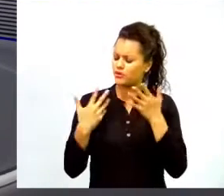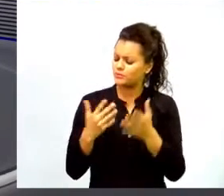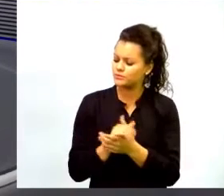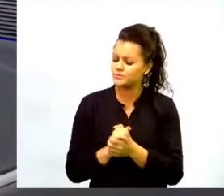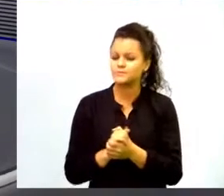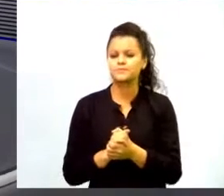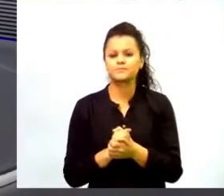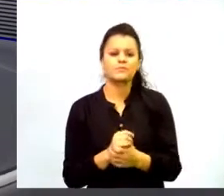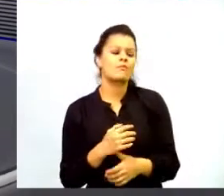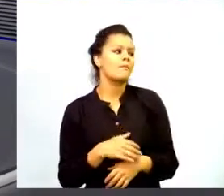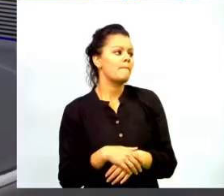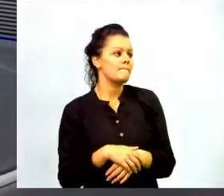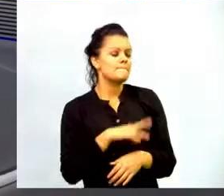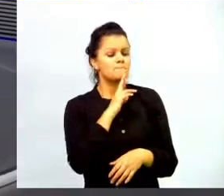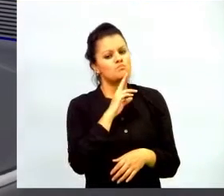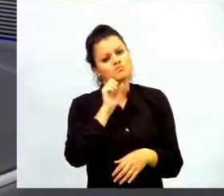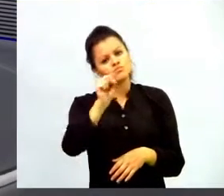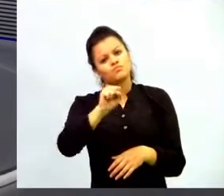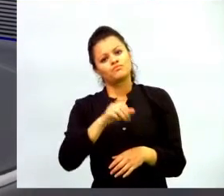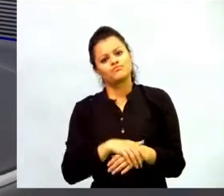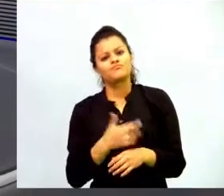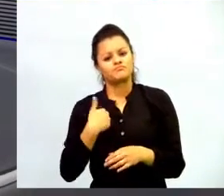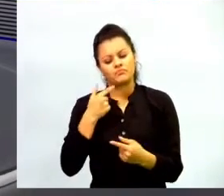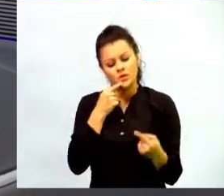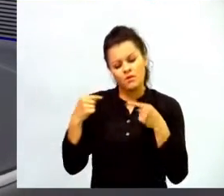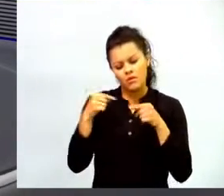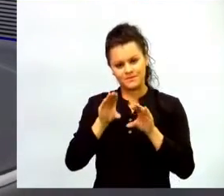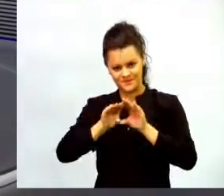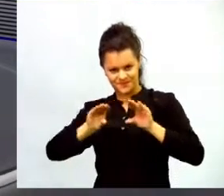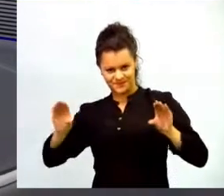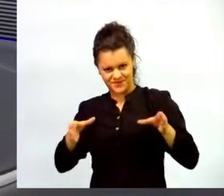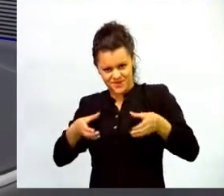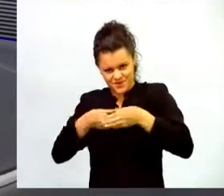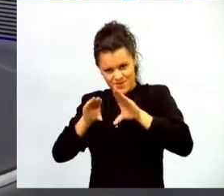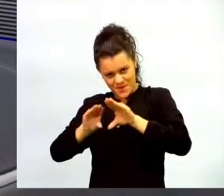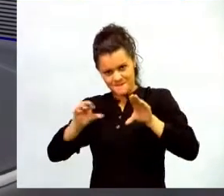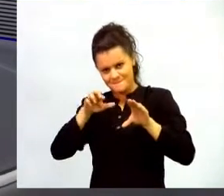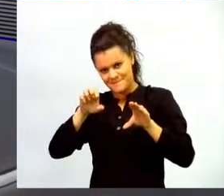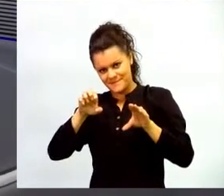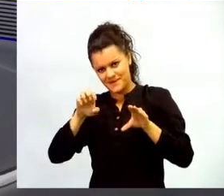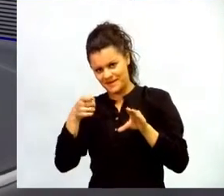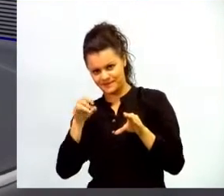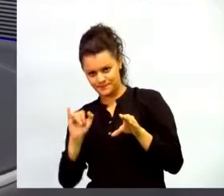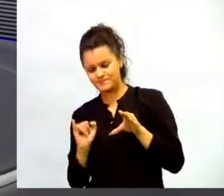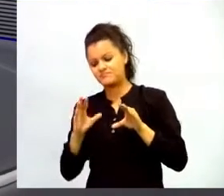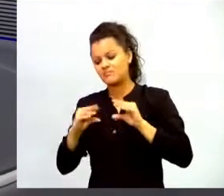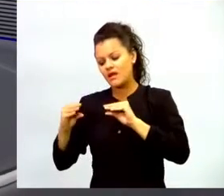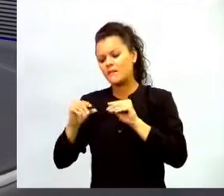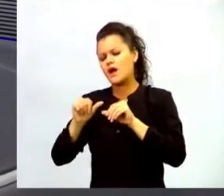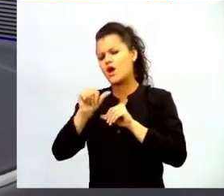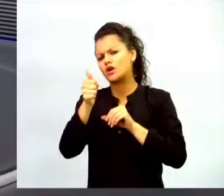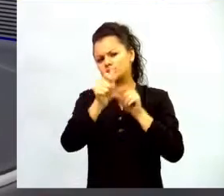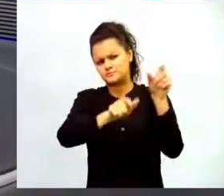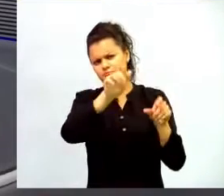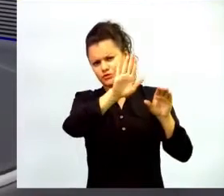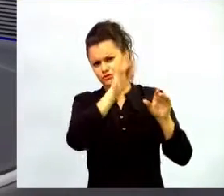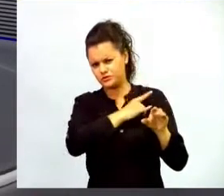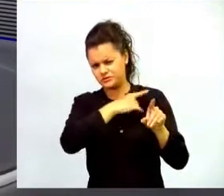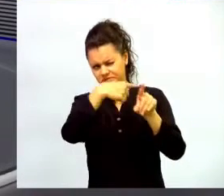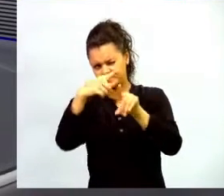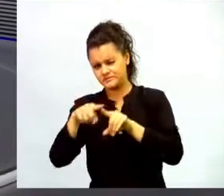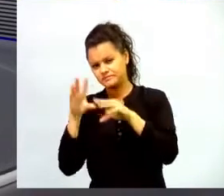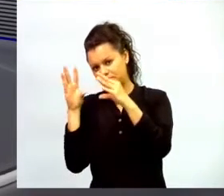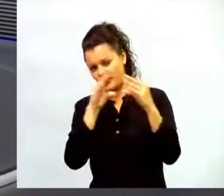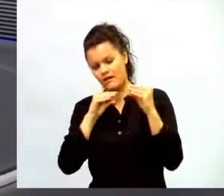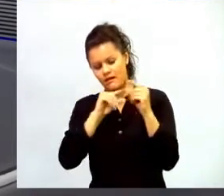tenemos en el equipo de PEGI con miembros de otras comunidades académicas de las universidades nos planteamos que